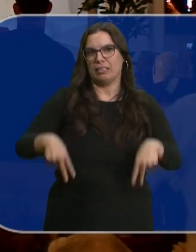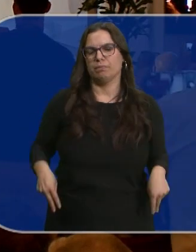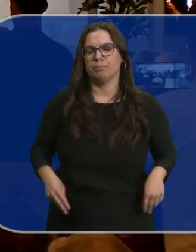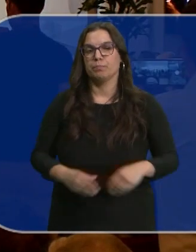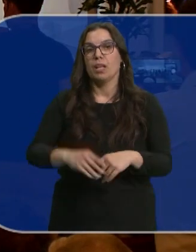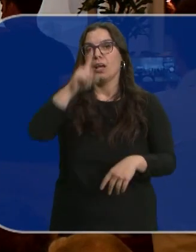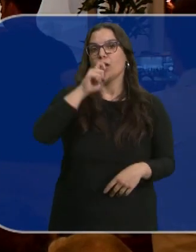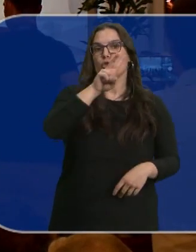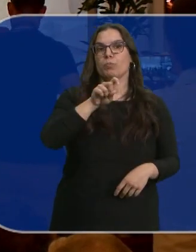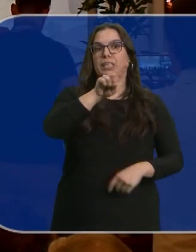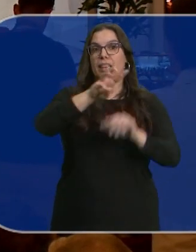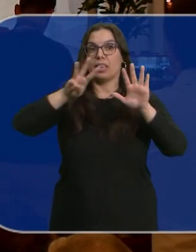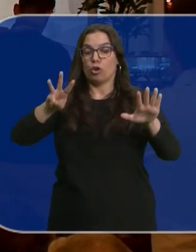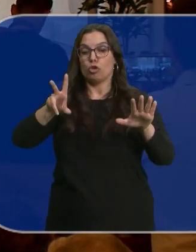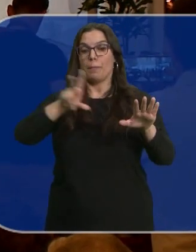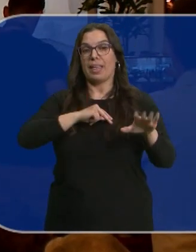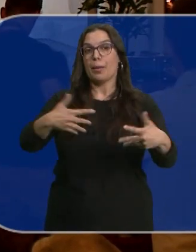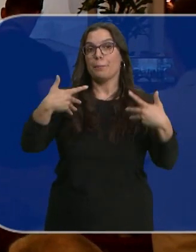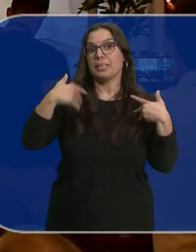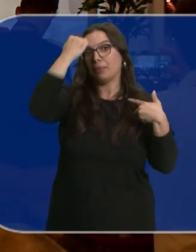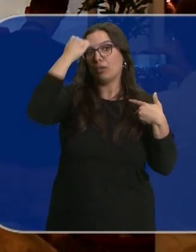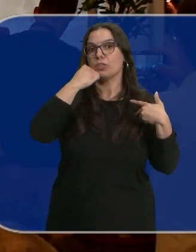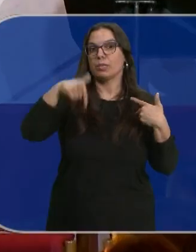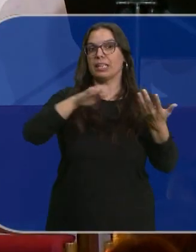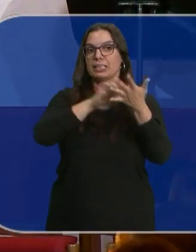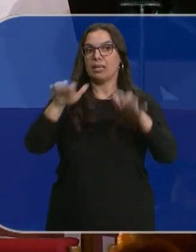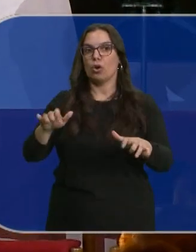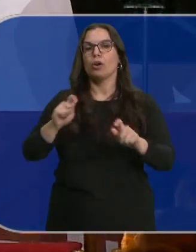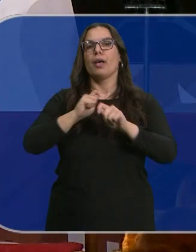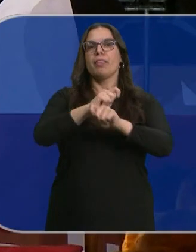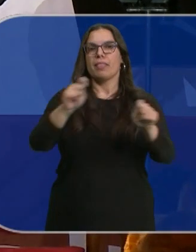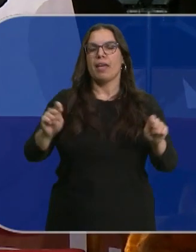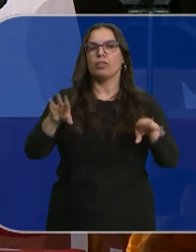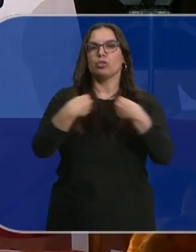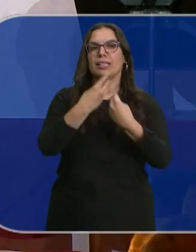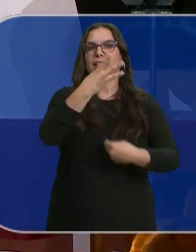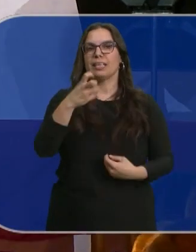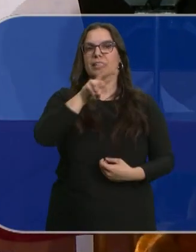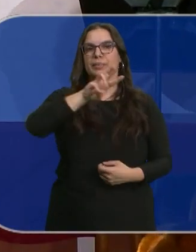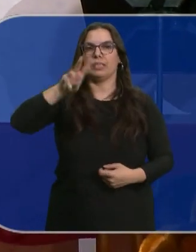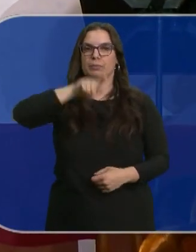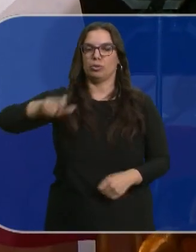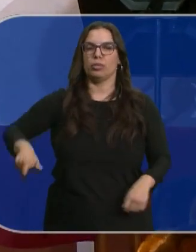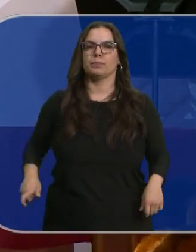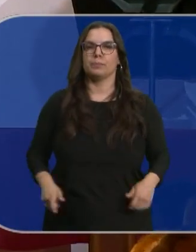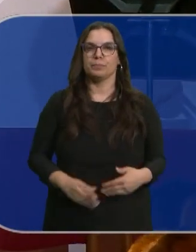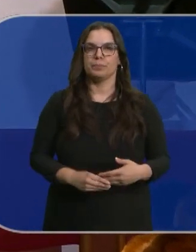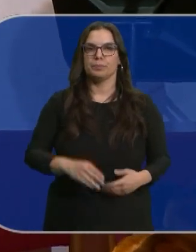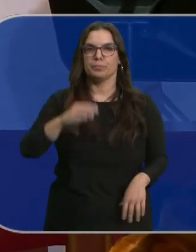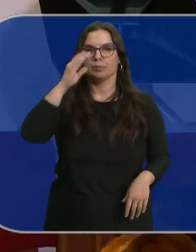2018, la medalla a las víctimas del terrorismo de Castilla y León se ha concedido a 323 personas.